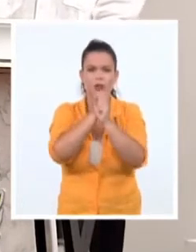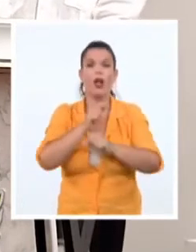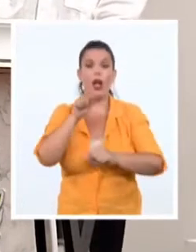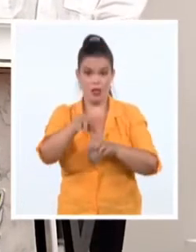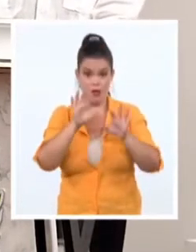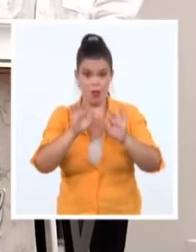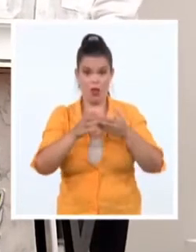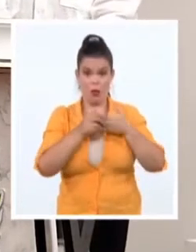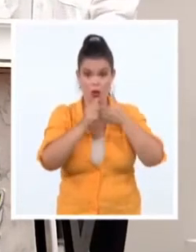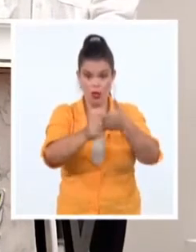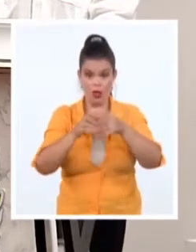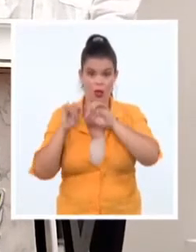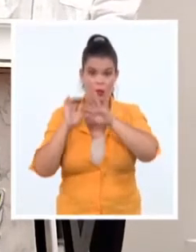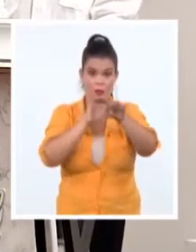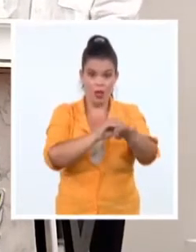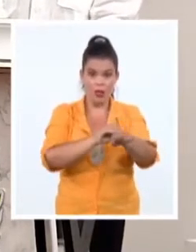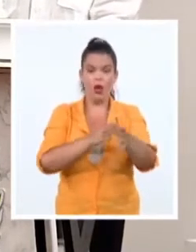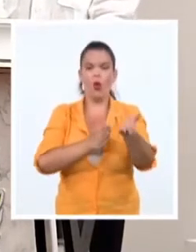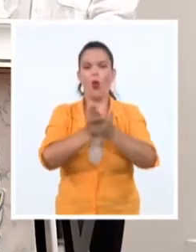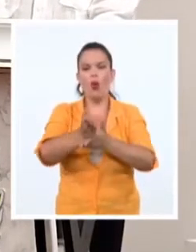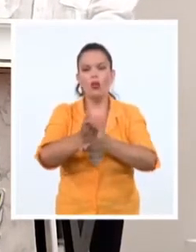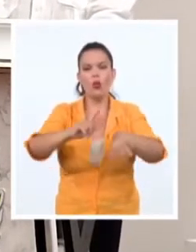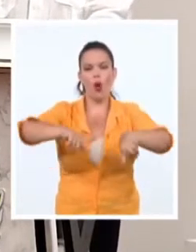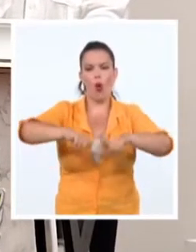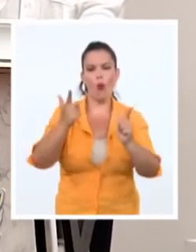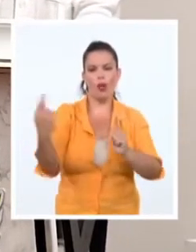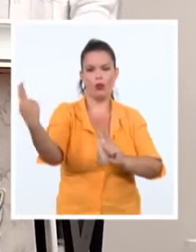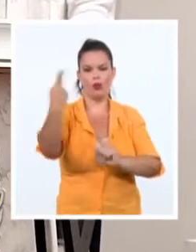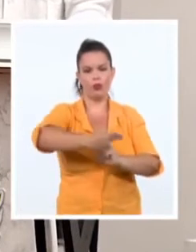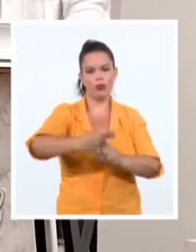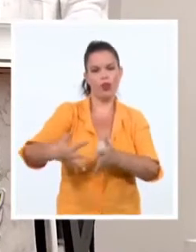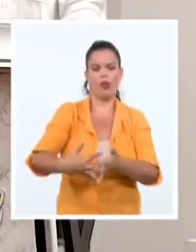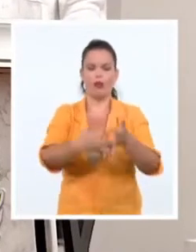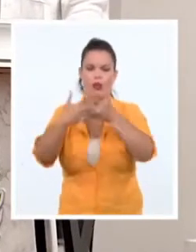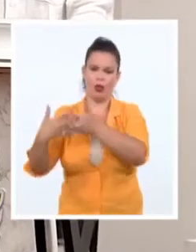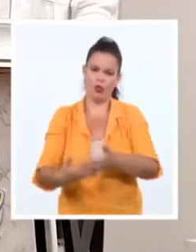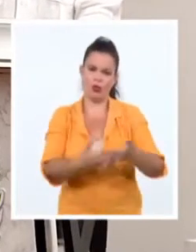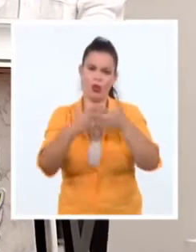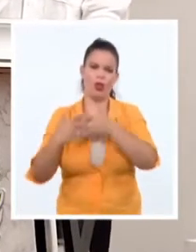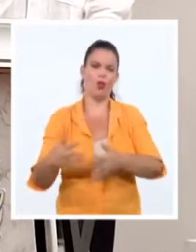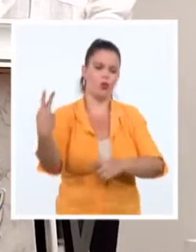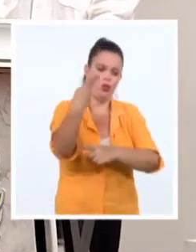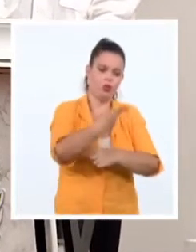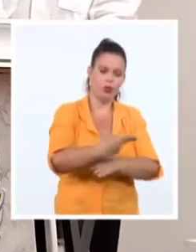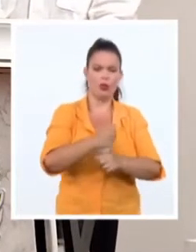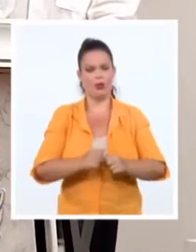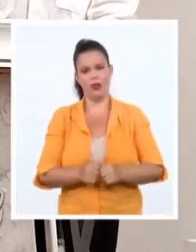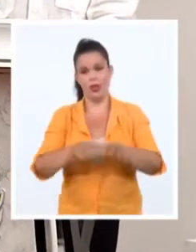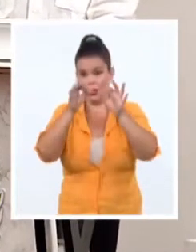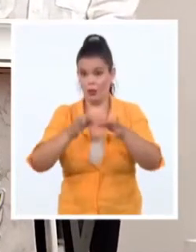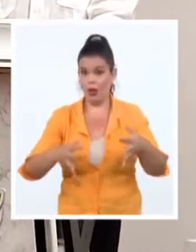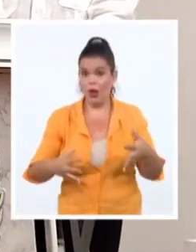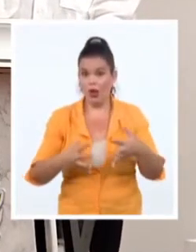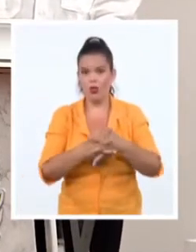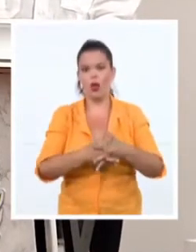pretendida marcha siguen el libreto yanqui. Cumplen sus órdenes. Se rodean de violentos